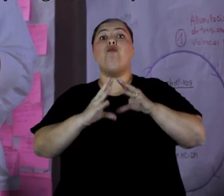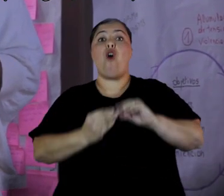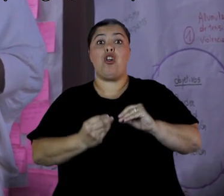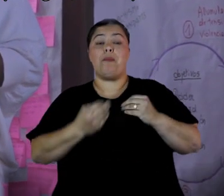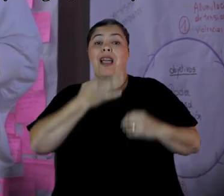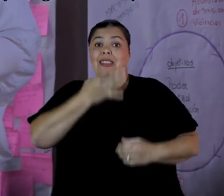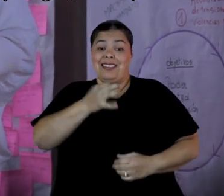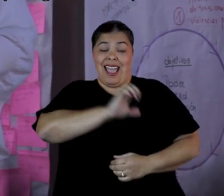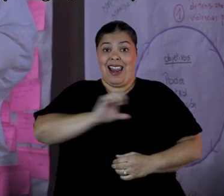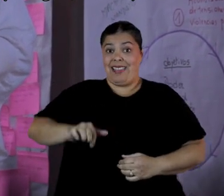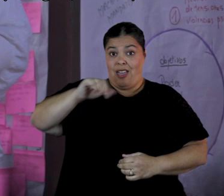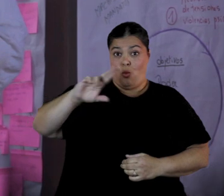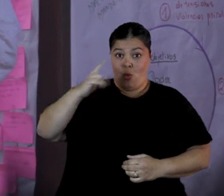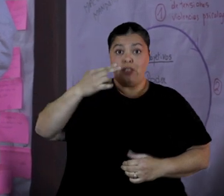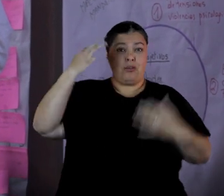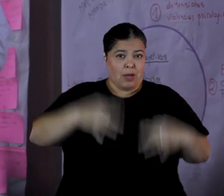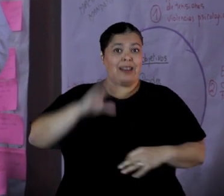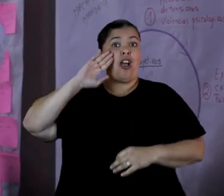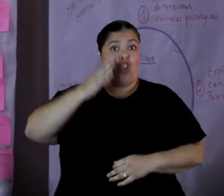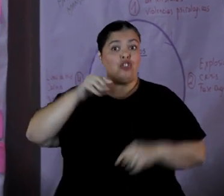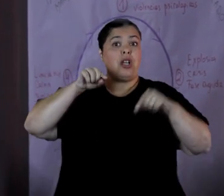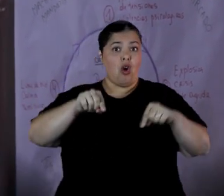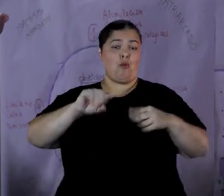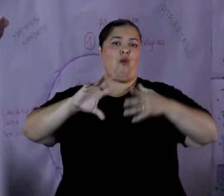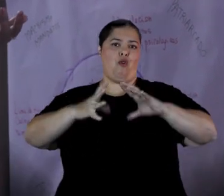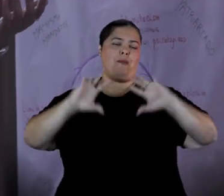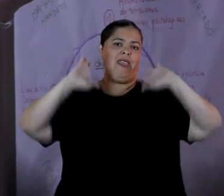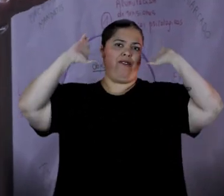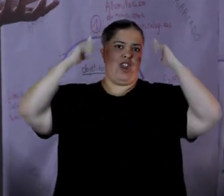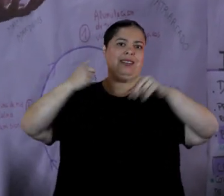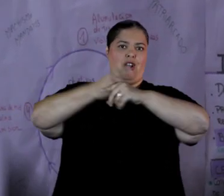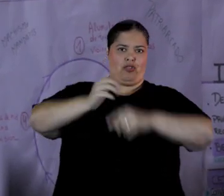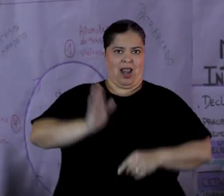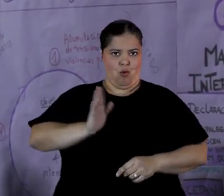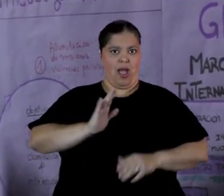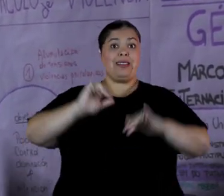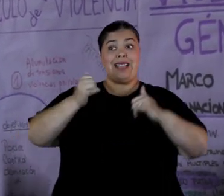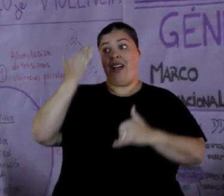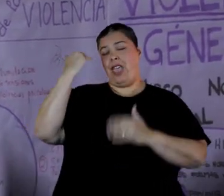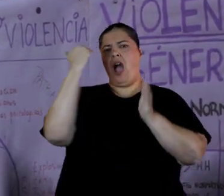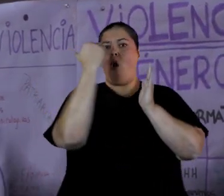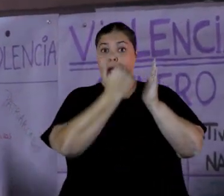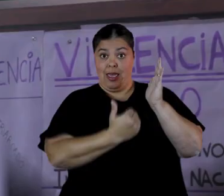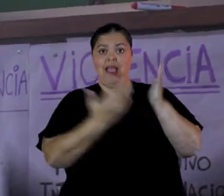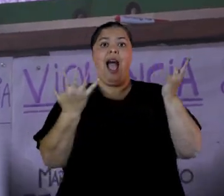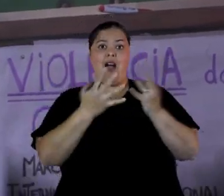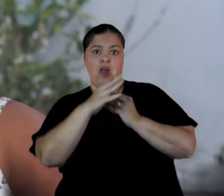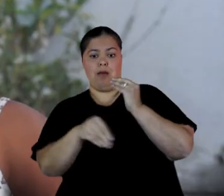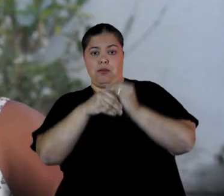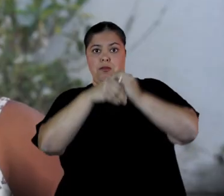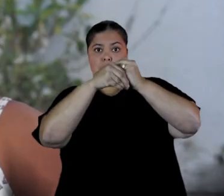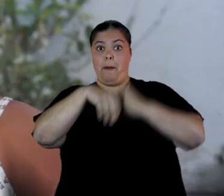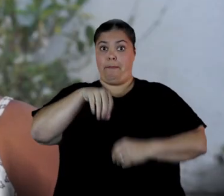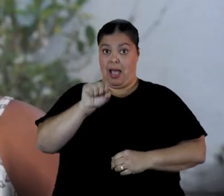formas de violencia hacia la mujer. Entonces, a las que ya teníamos, les agregamos muchas más, que aquí las tienen numeradas.